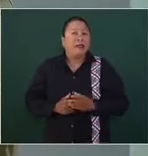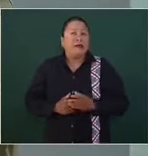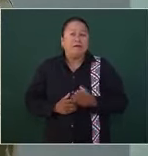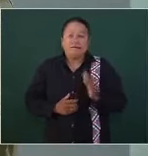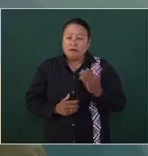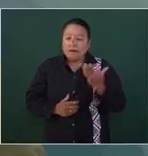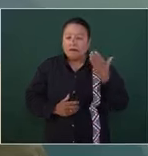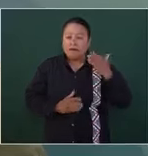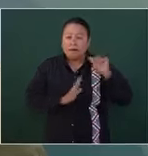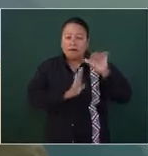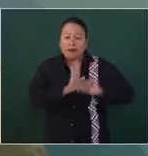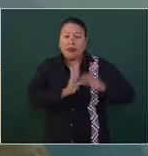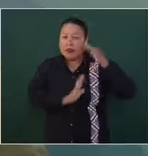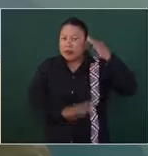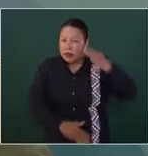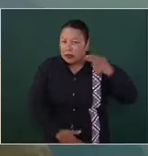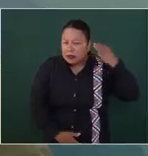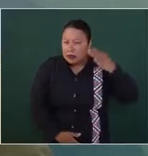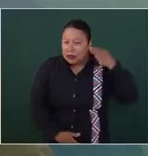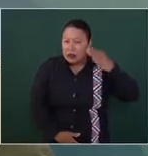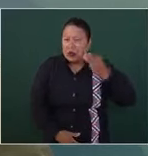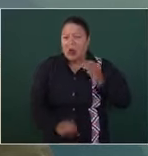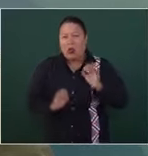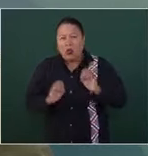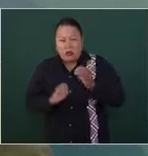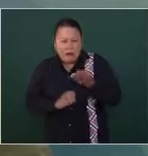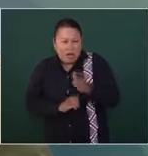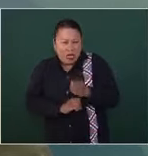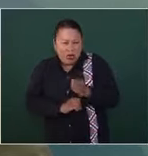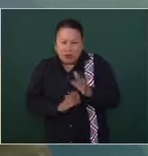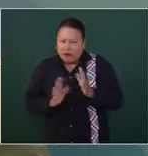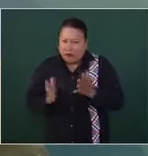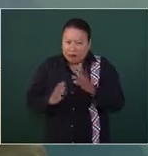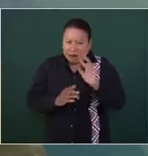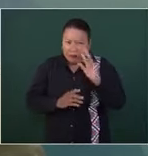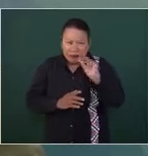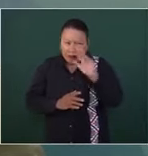marzo, si no me equivoco, marzo o mayo de este año,